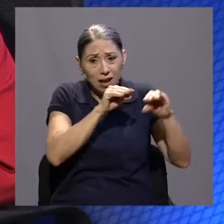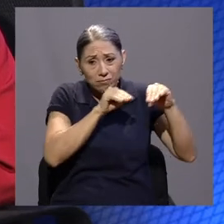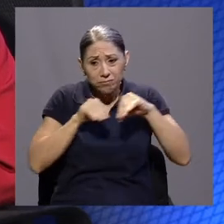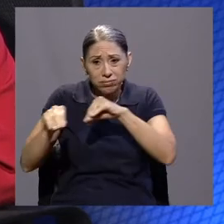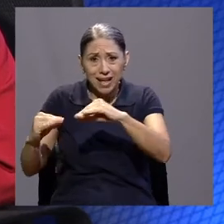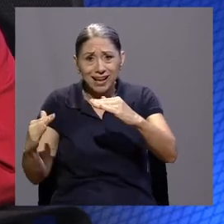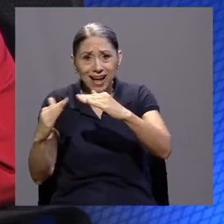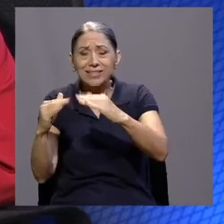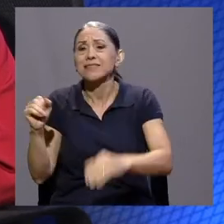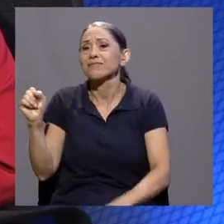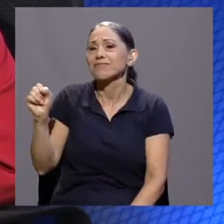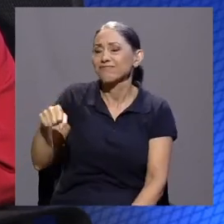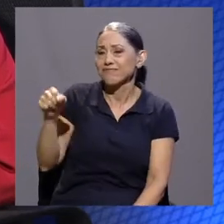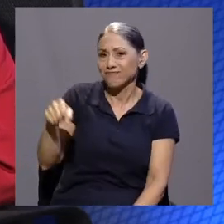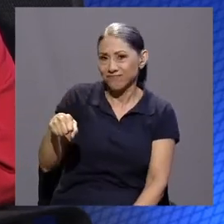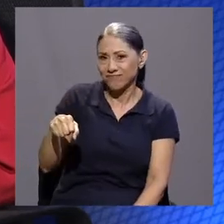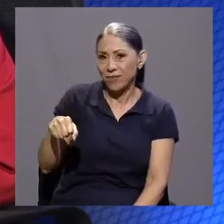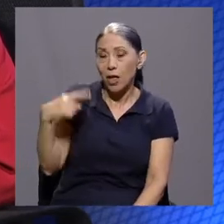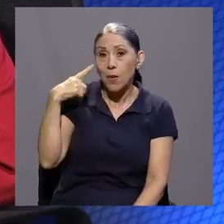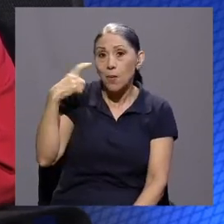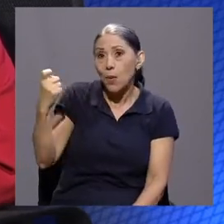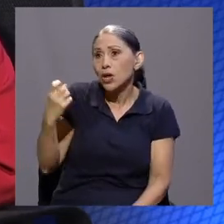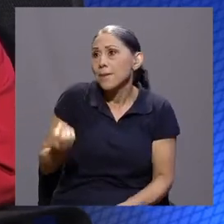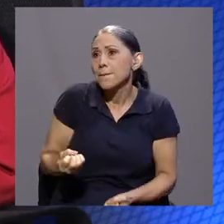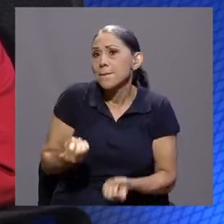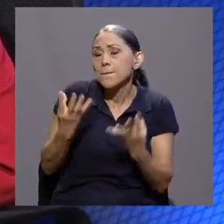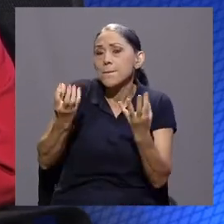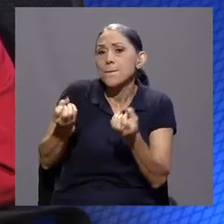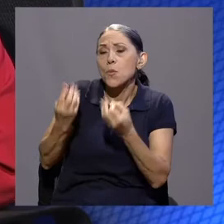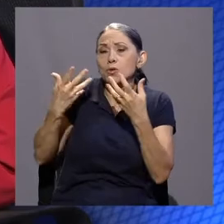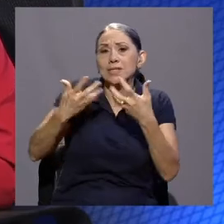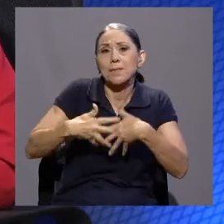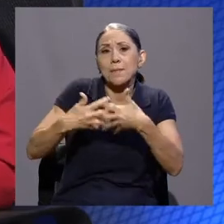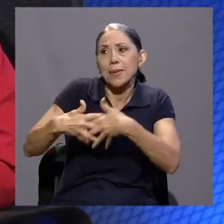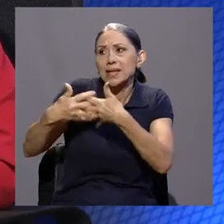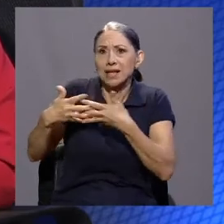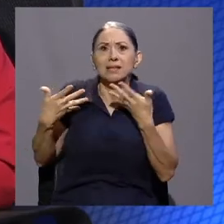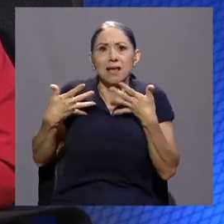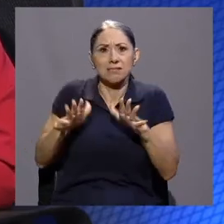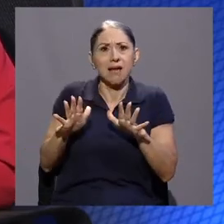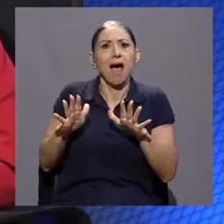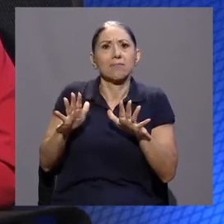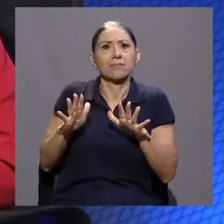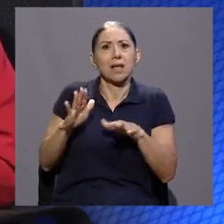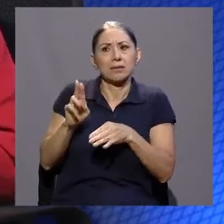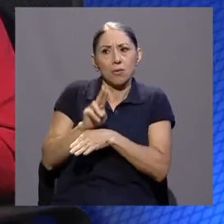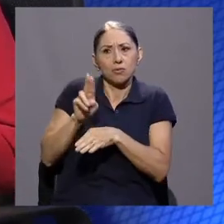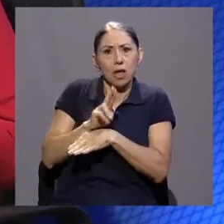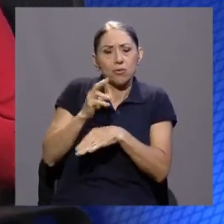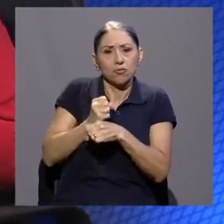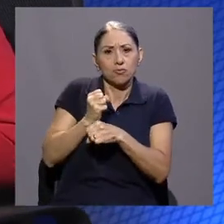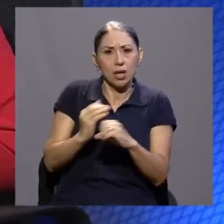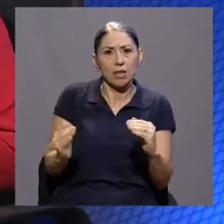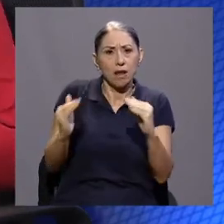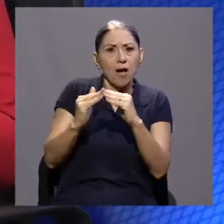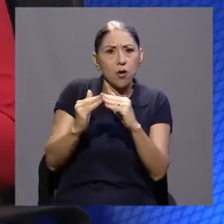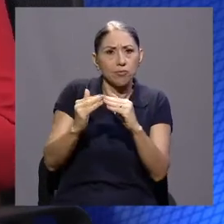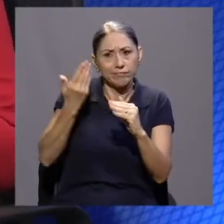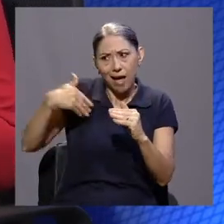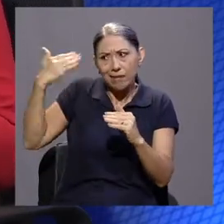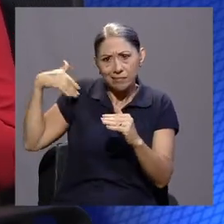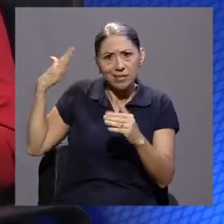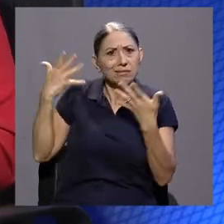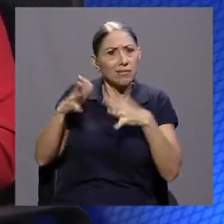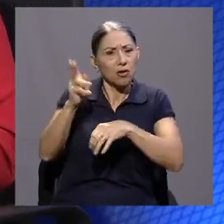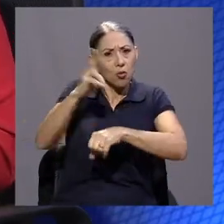casas. casas, claro que sí, porque hay muchas empresas que ya lo están manejando el teletrabajo, entonces era algo normal, ya tenían todas